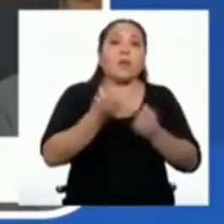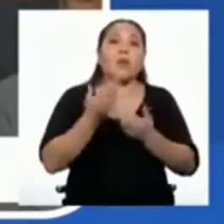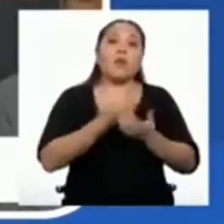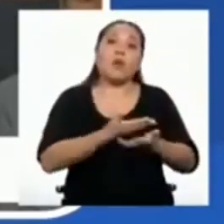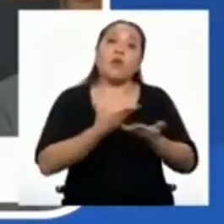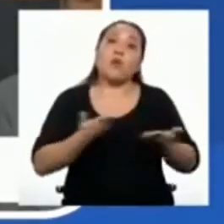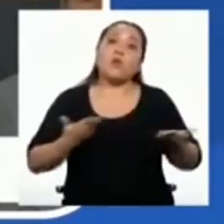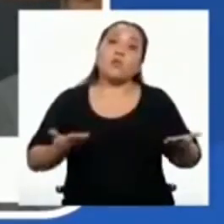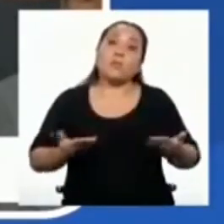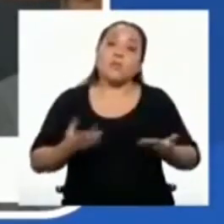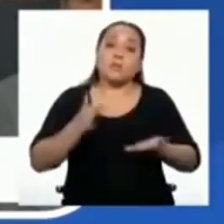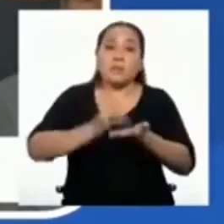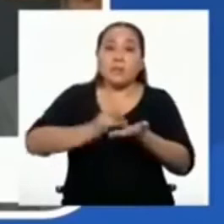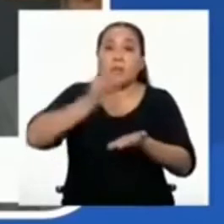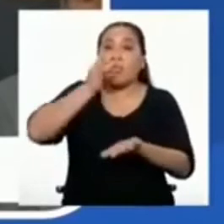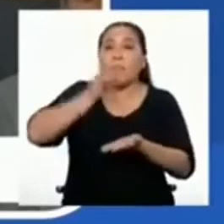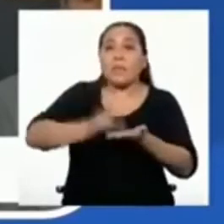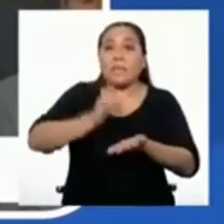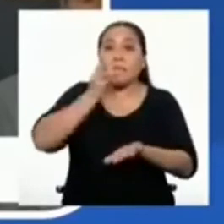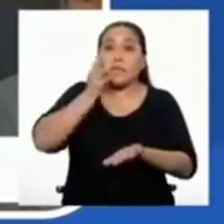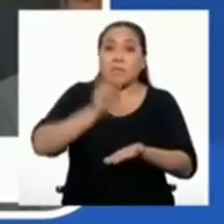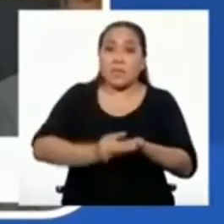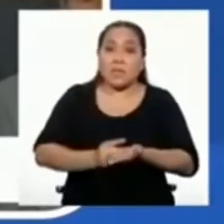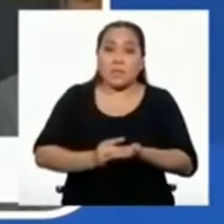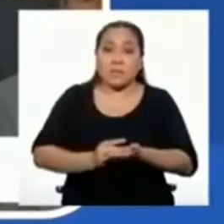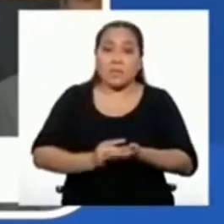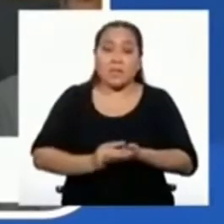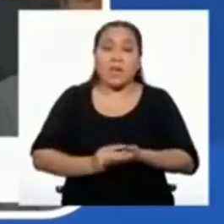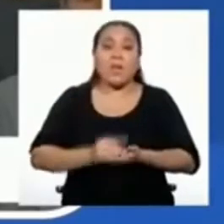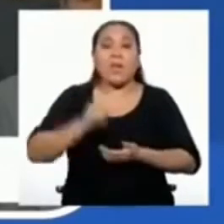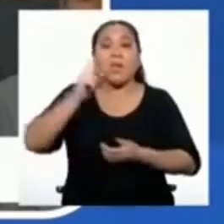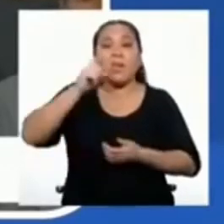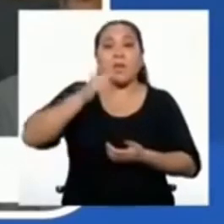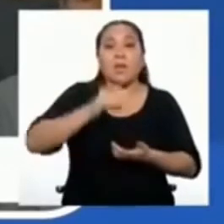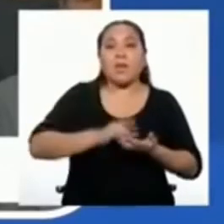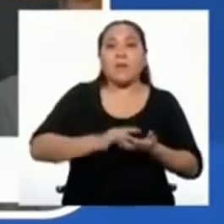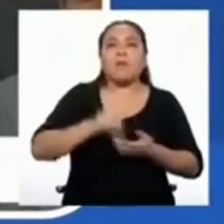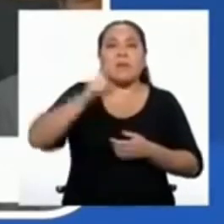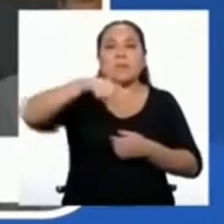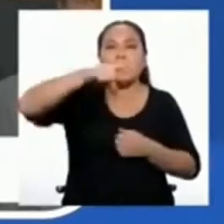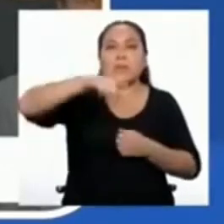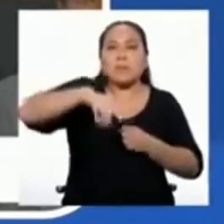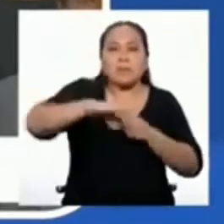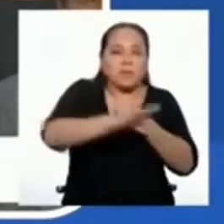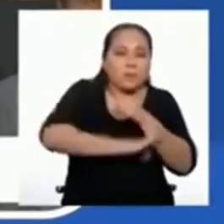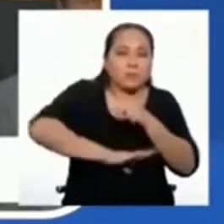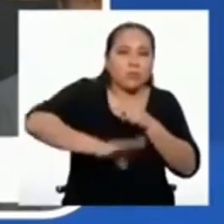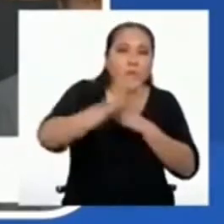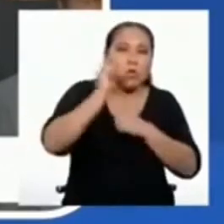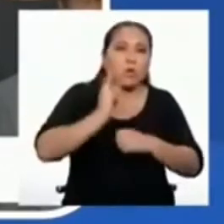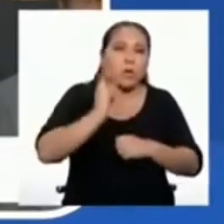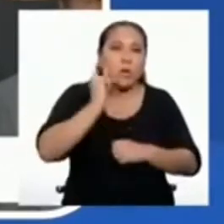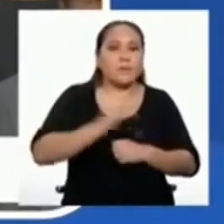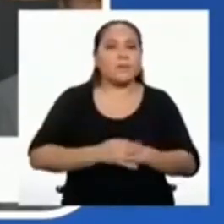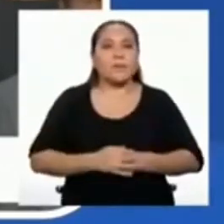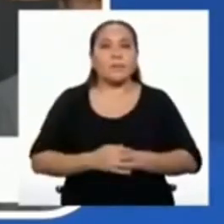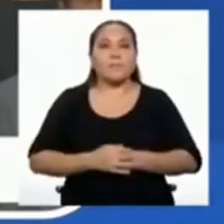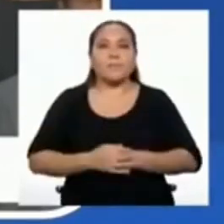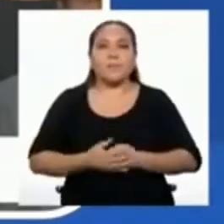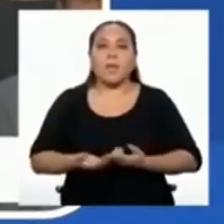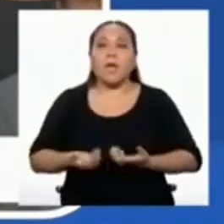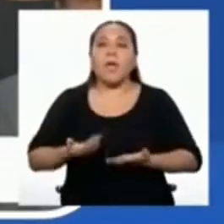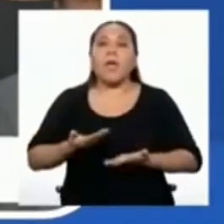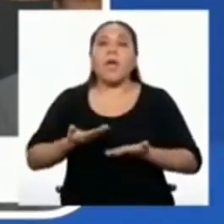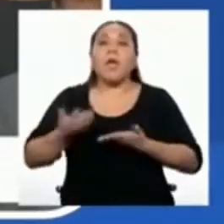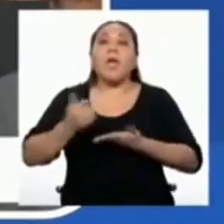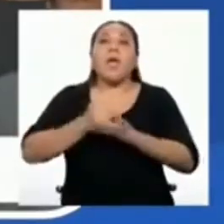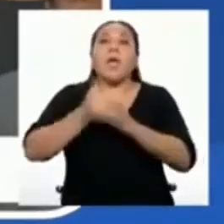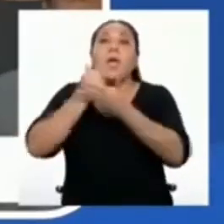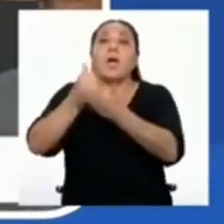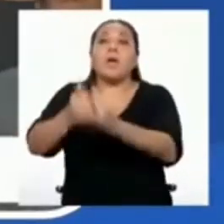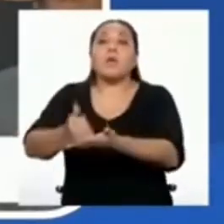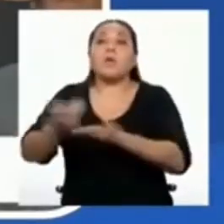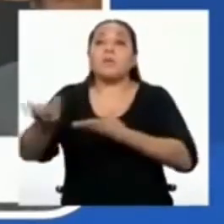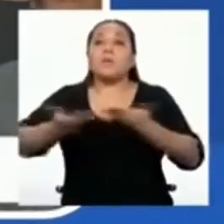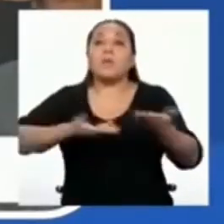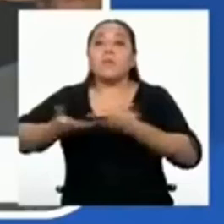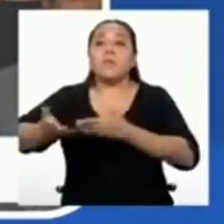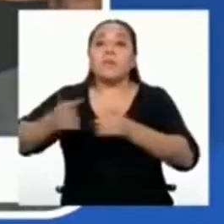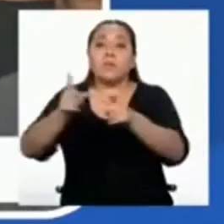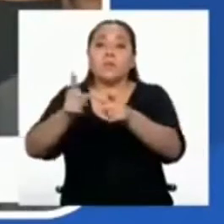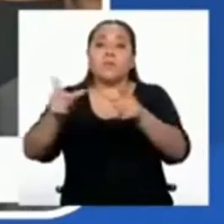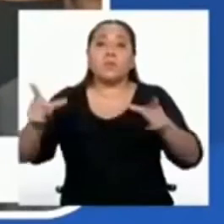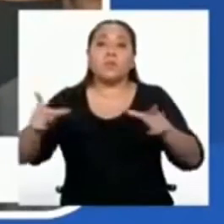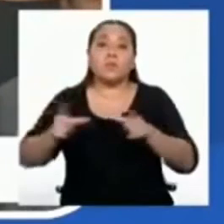productos farmacéuticos y de primera necesidad. Asistencia a centros de servicio y